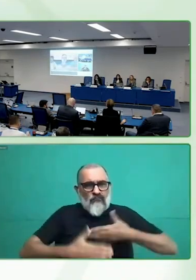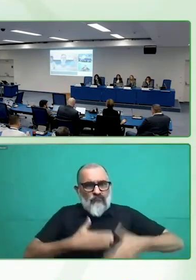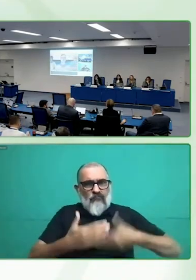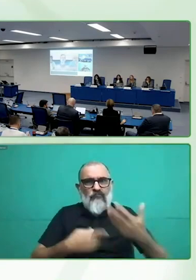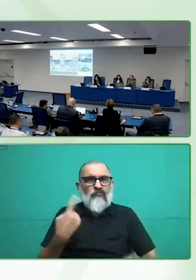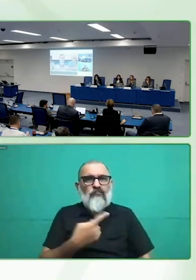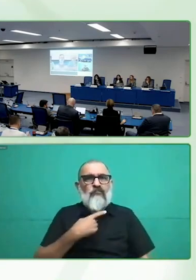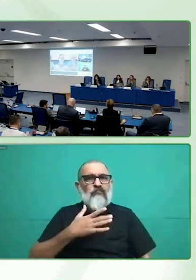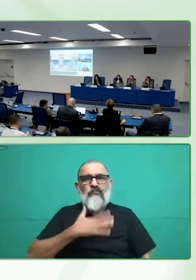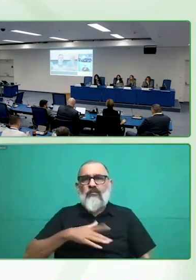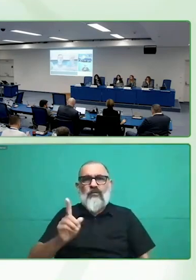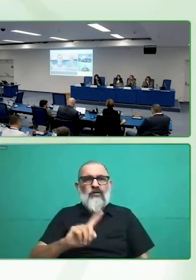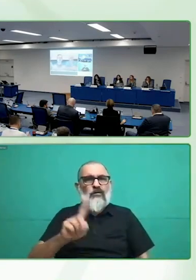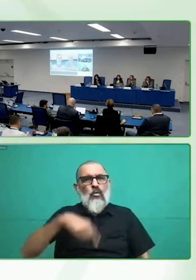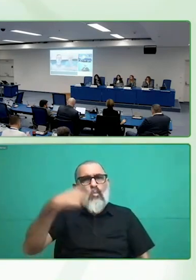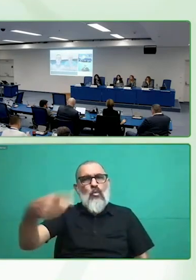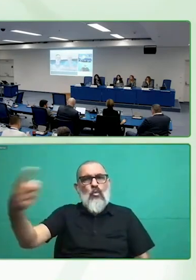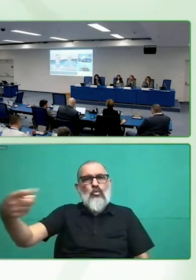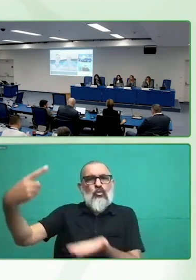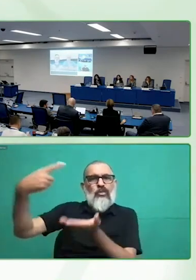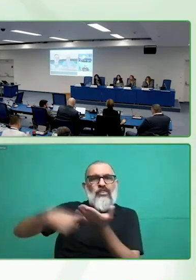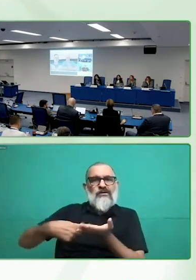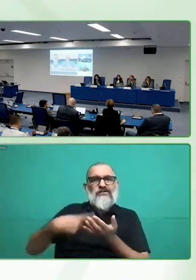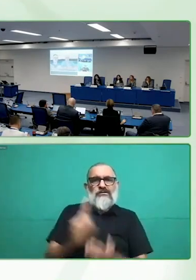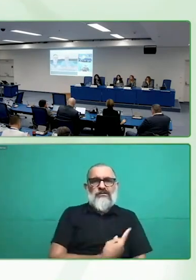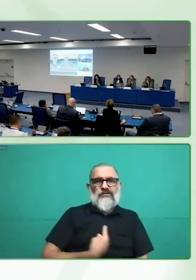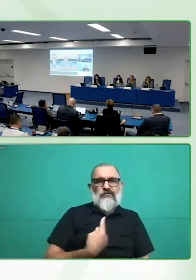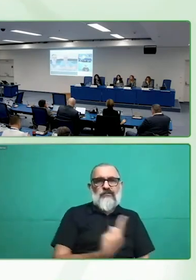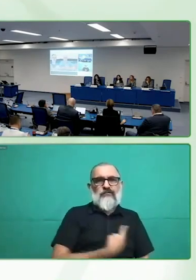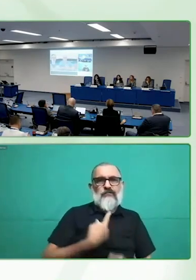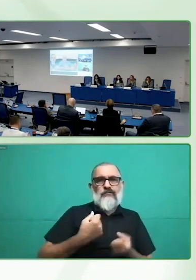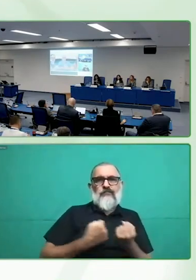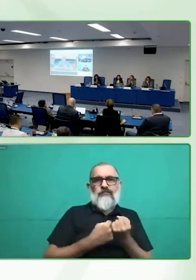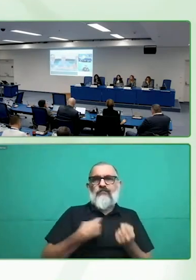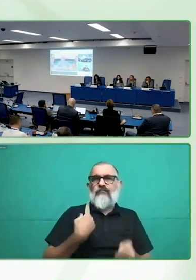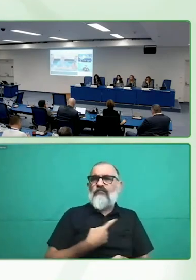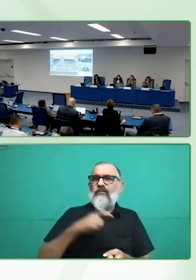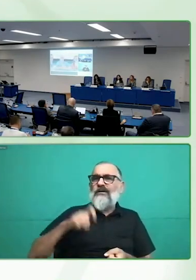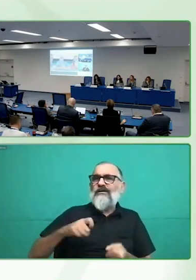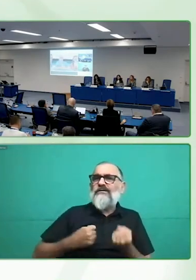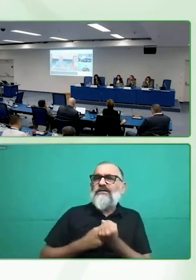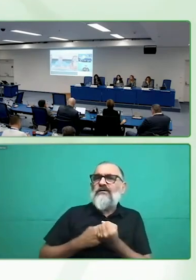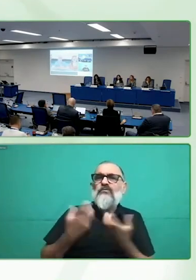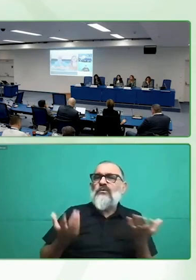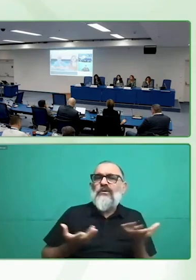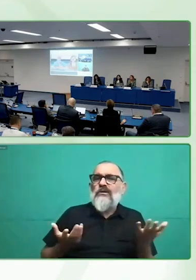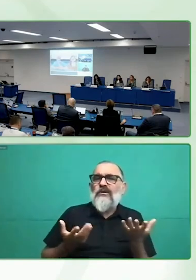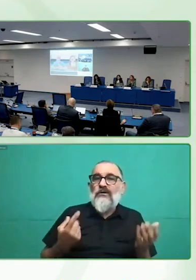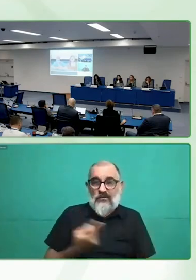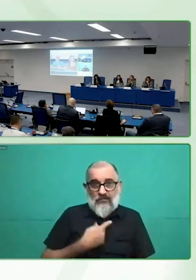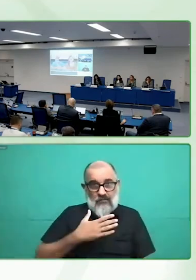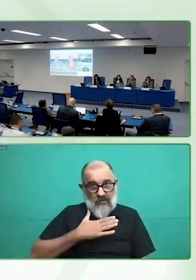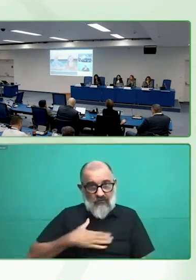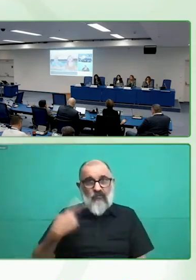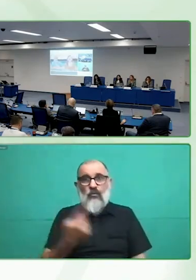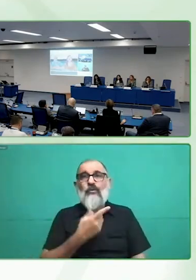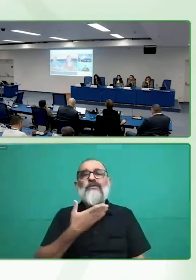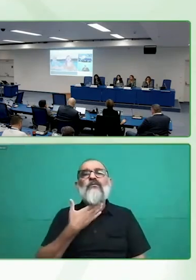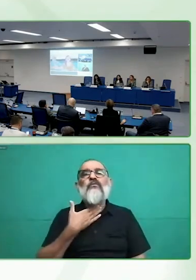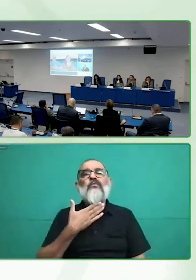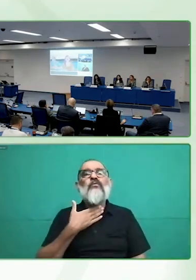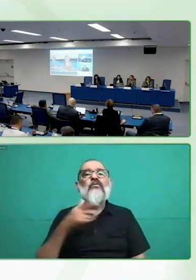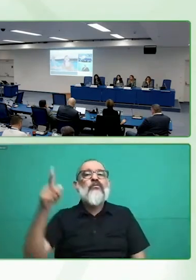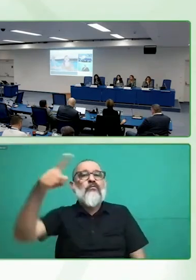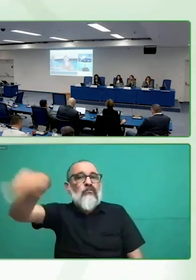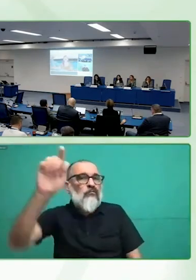qué ayuda necesitamos. Queremos que nuestras voces sean escuchadas, aun cuando no tenemos la